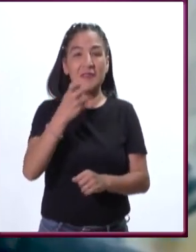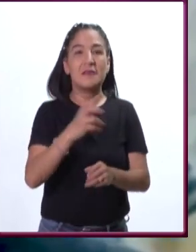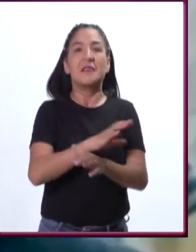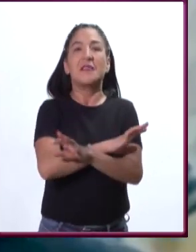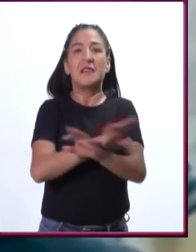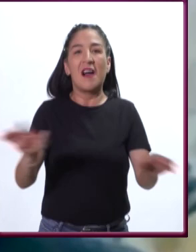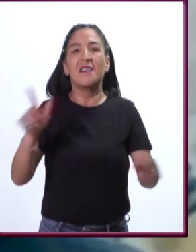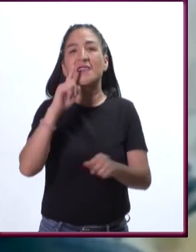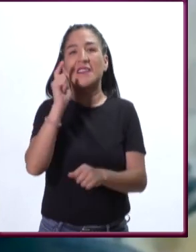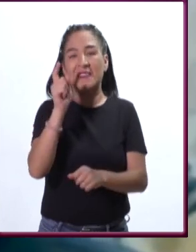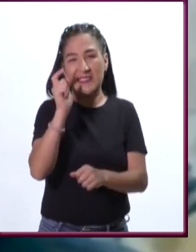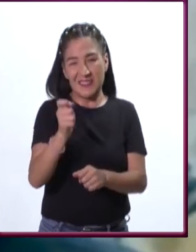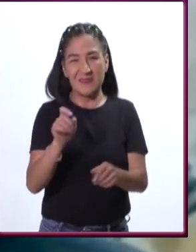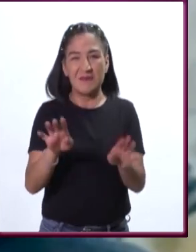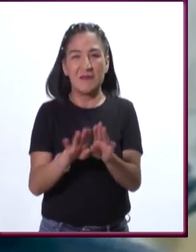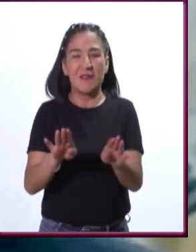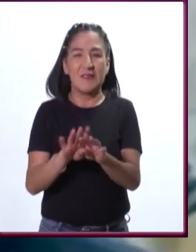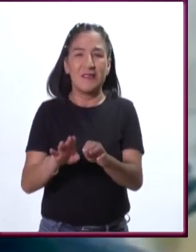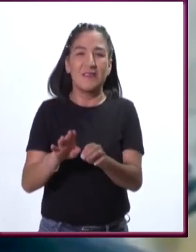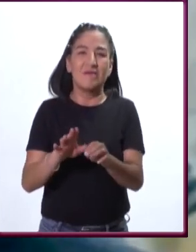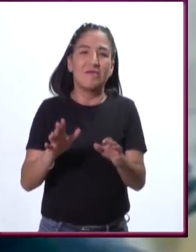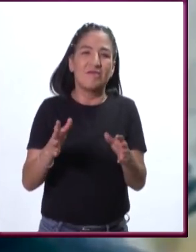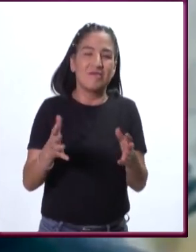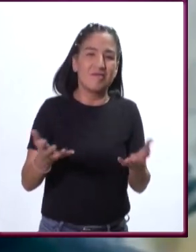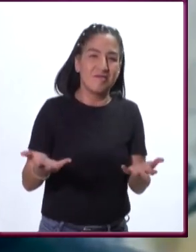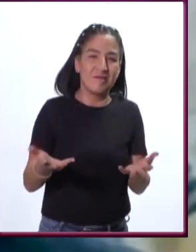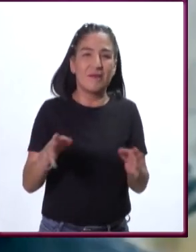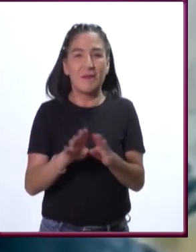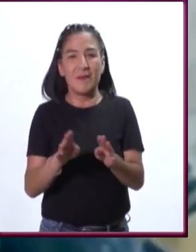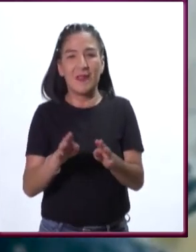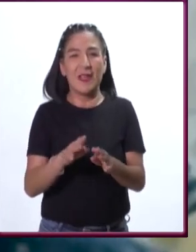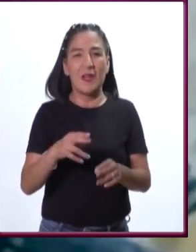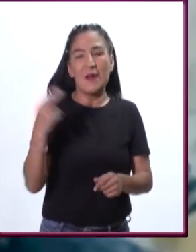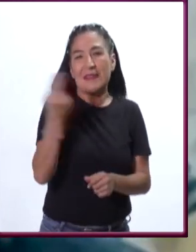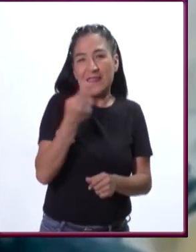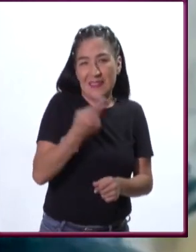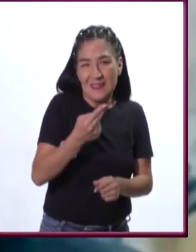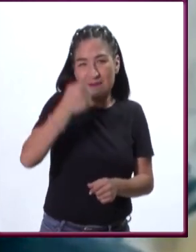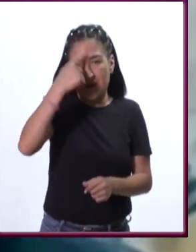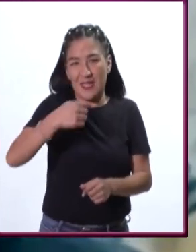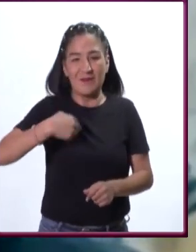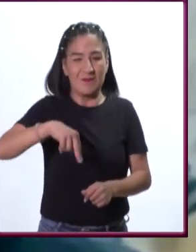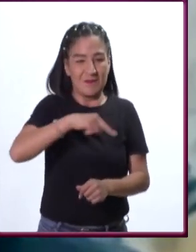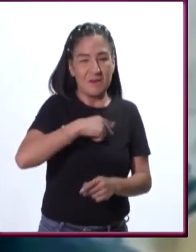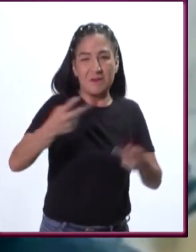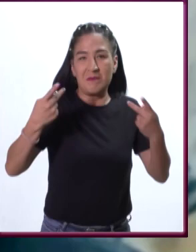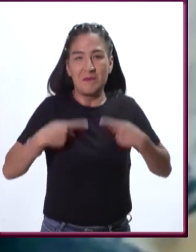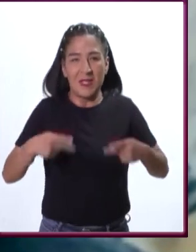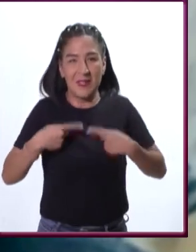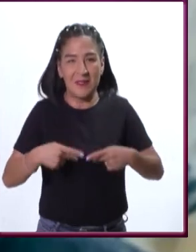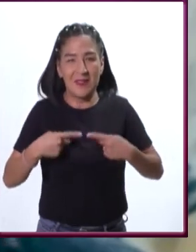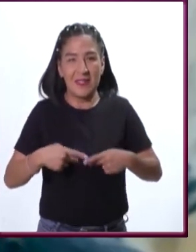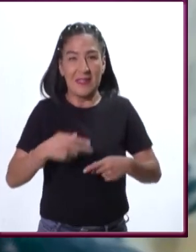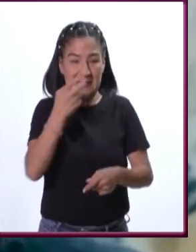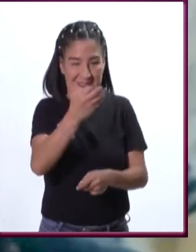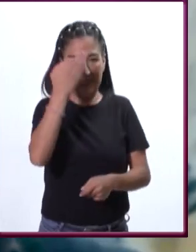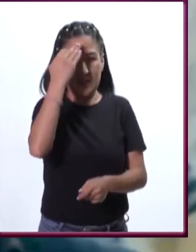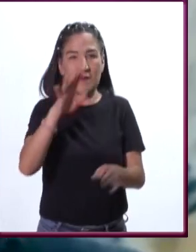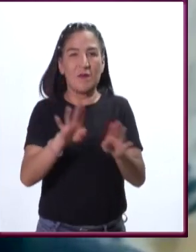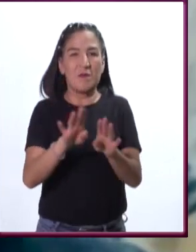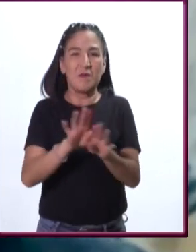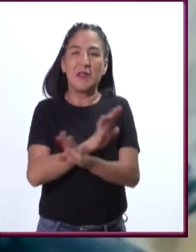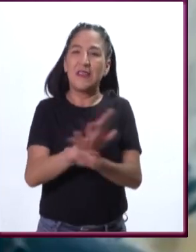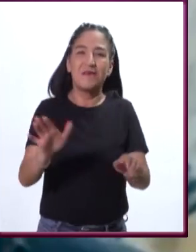agotamos la capacidad de satisfacer las necesidades de la población que había en esa